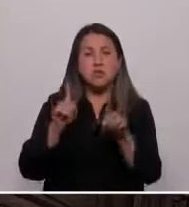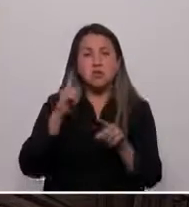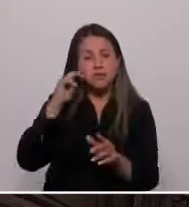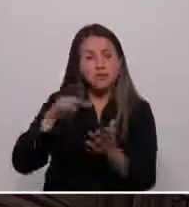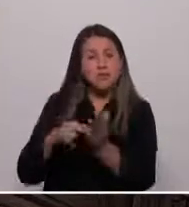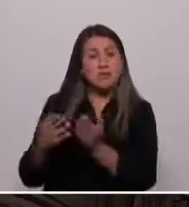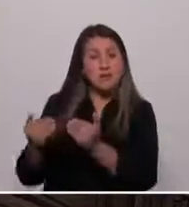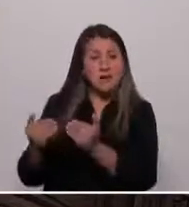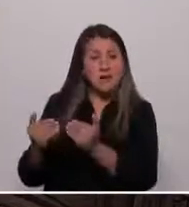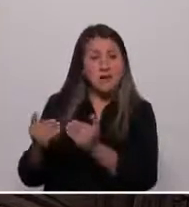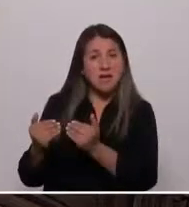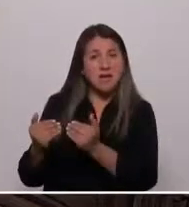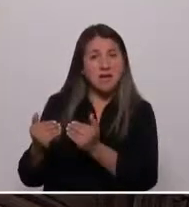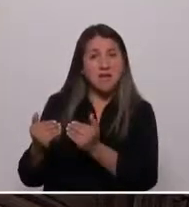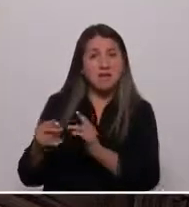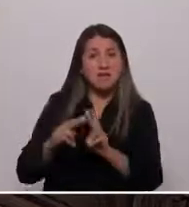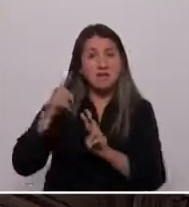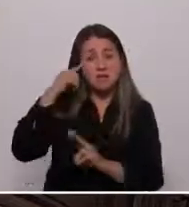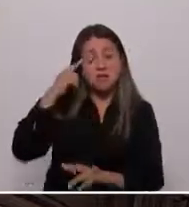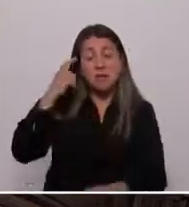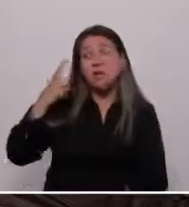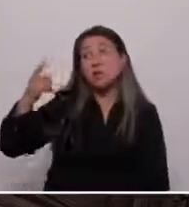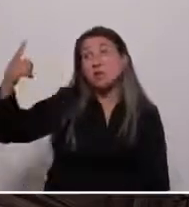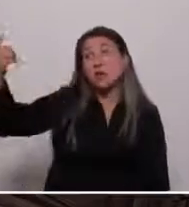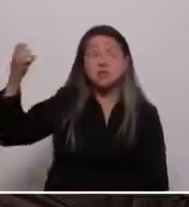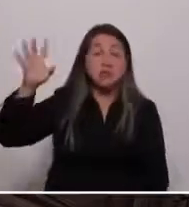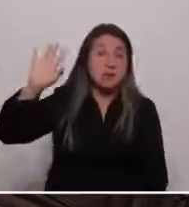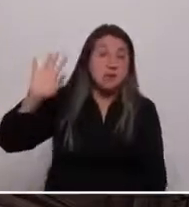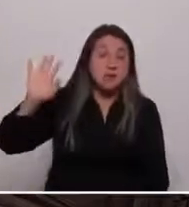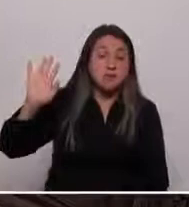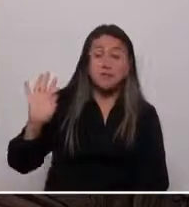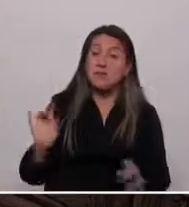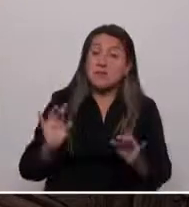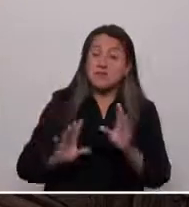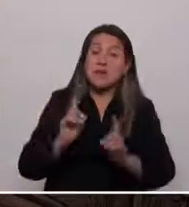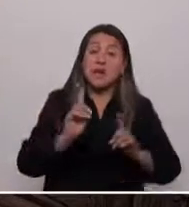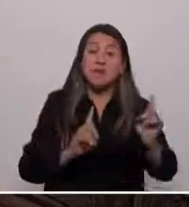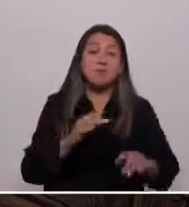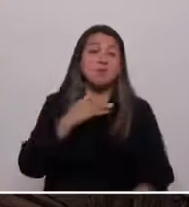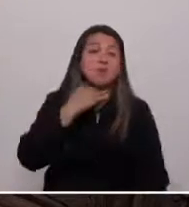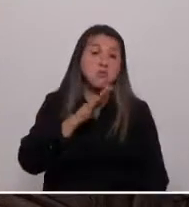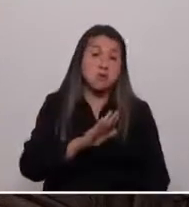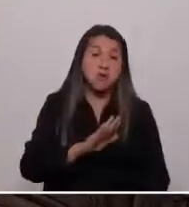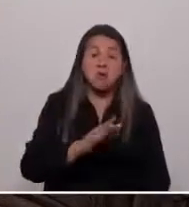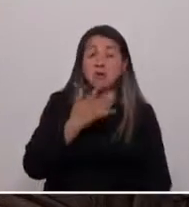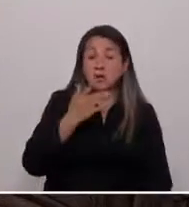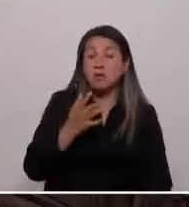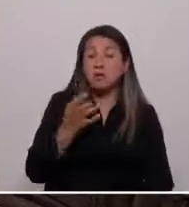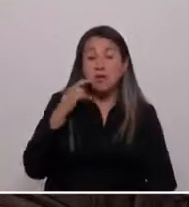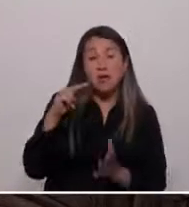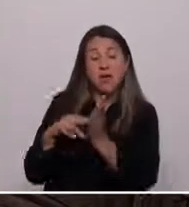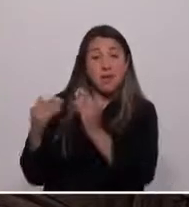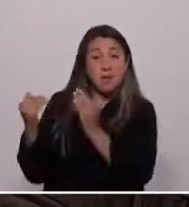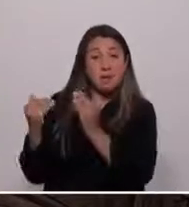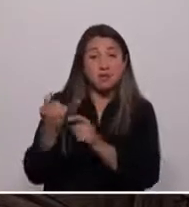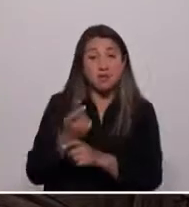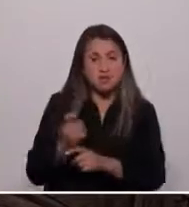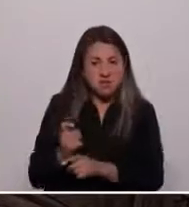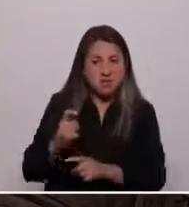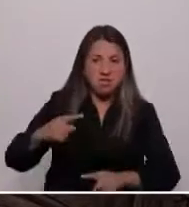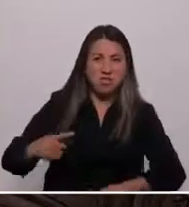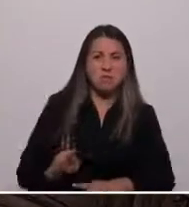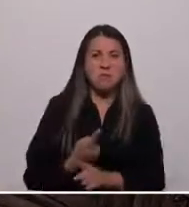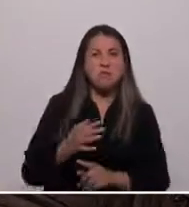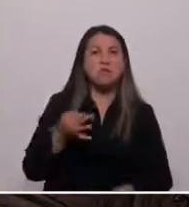pasará de ser una ilusión pasajera. Quizás a algunos no les importe porque con espíritu de revancha aspiran a que la futura